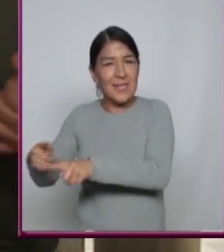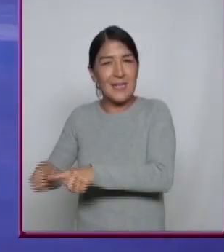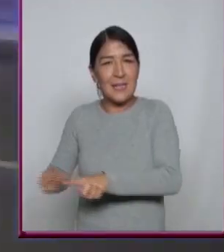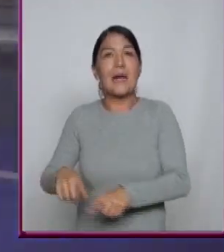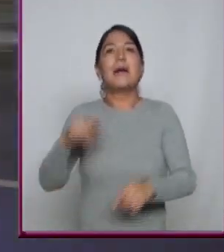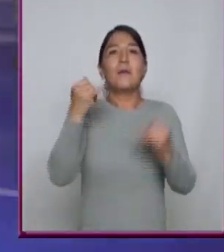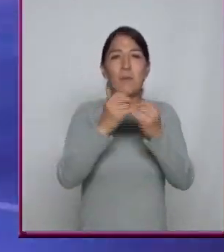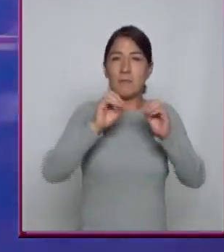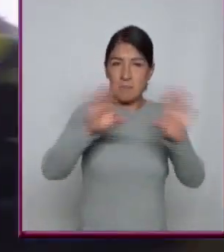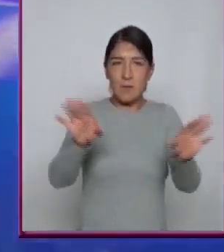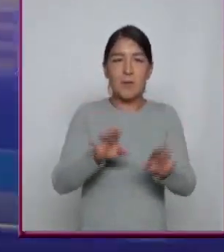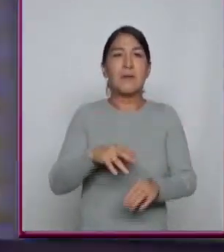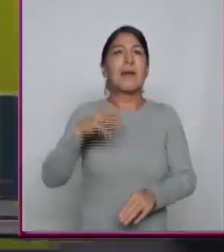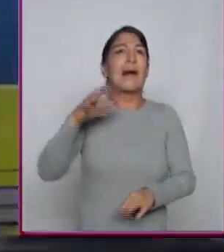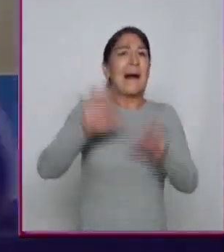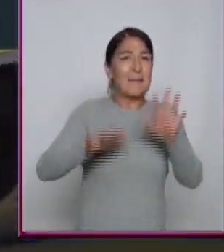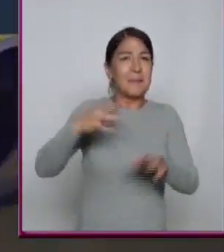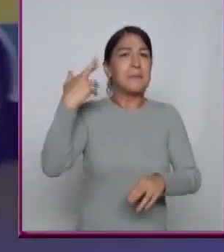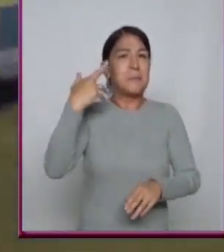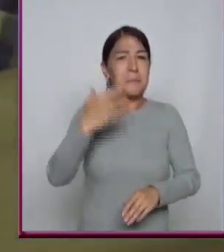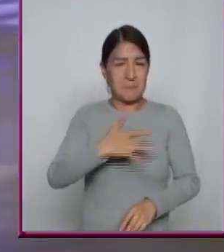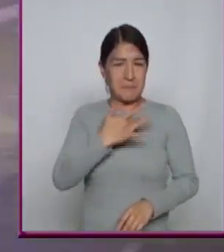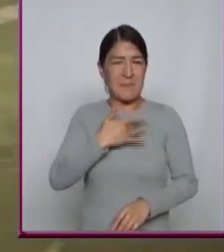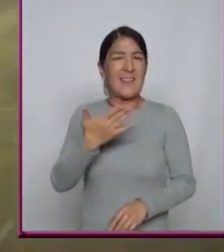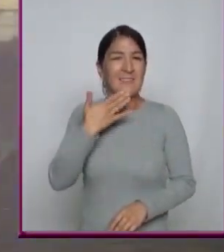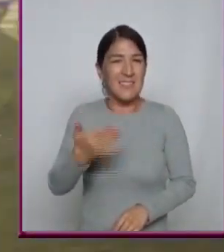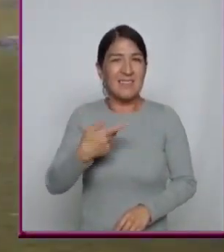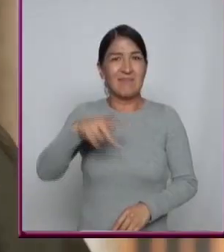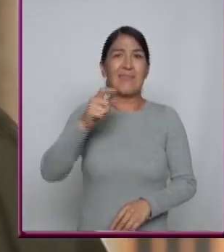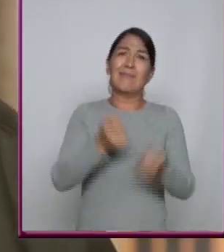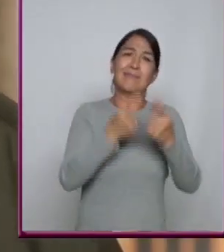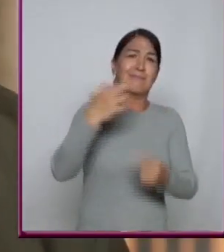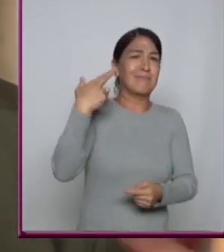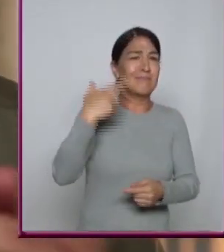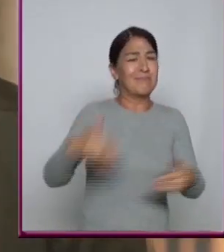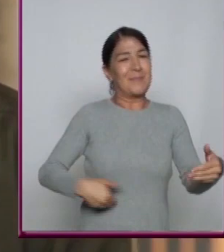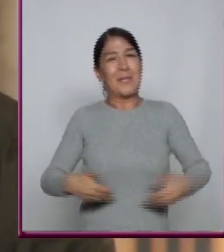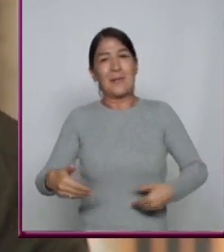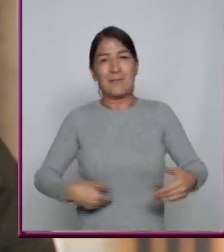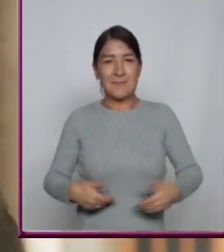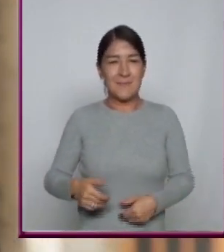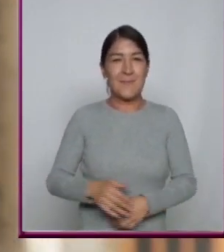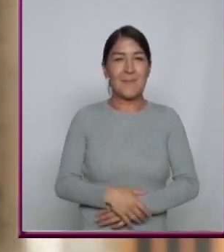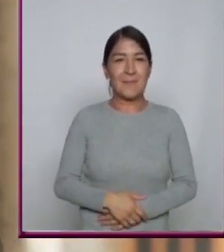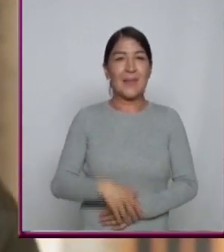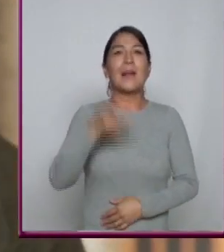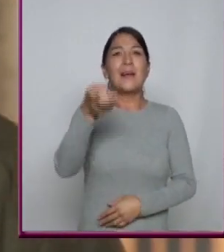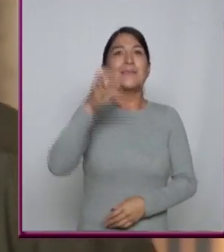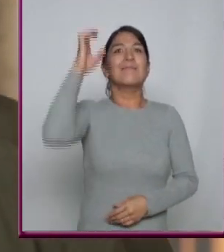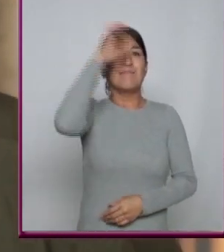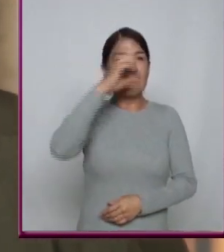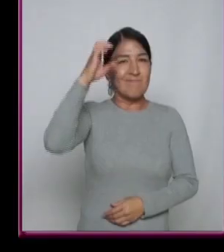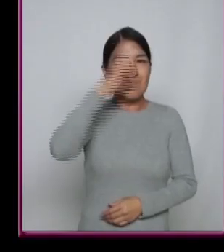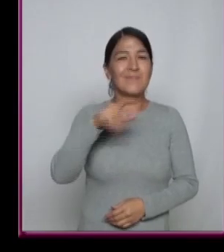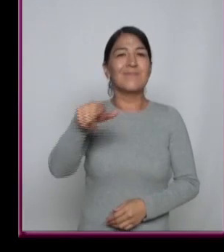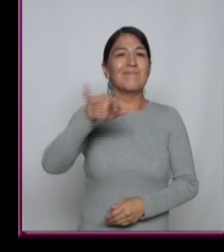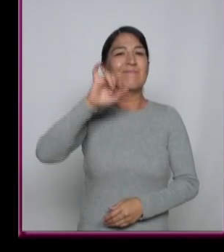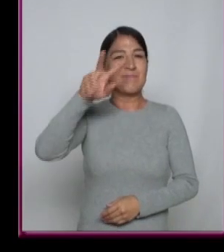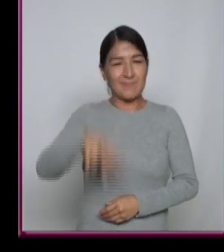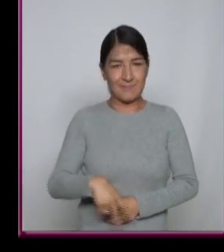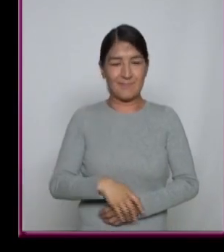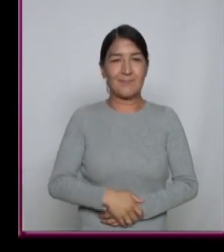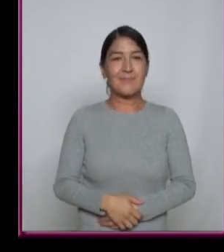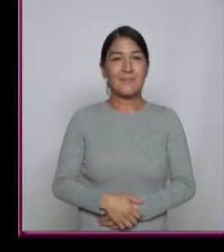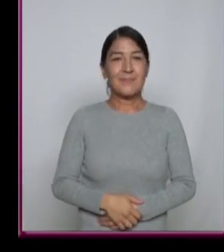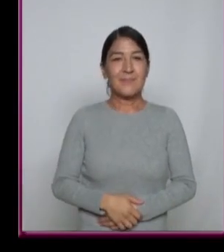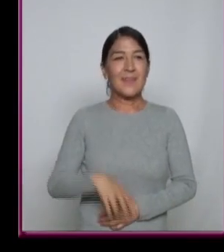hay sonidos que se tiran buena onda y otros que se tiran mala onda Suena científicísimo eso Este